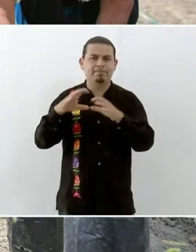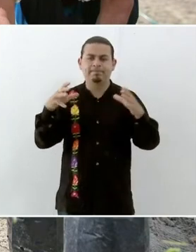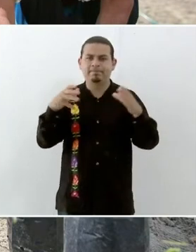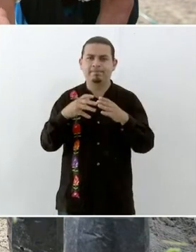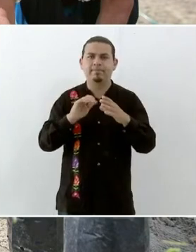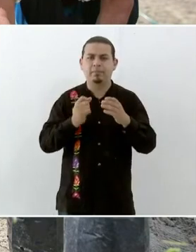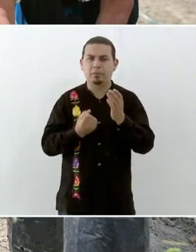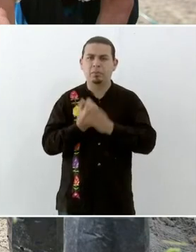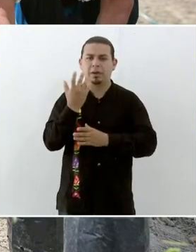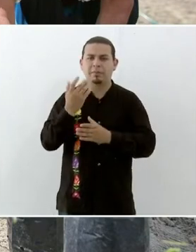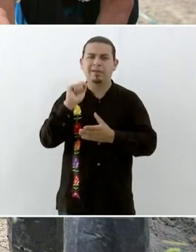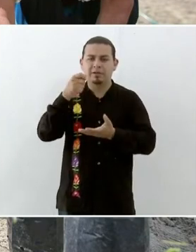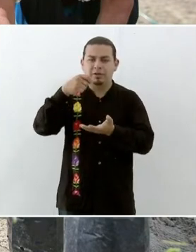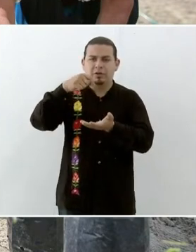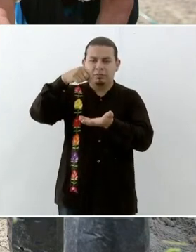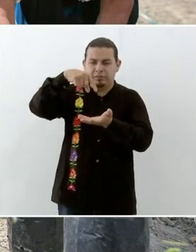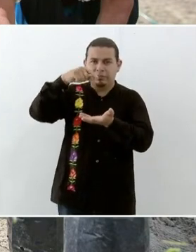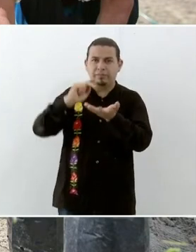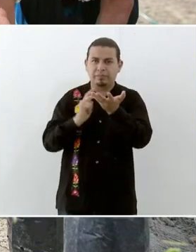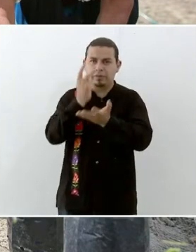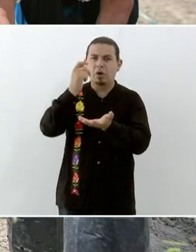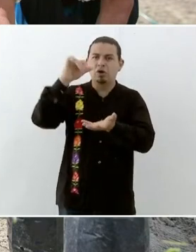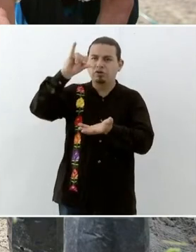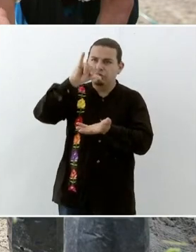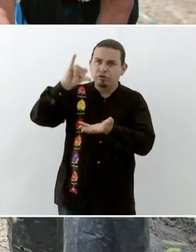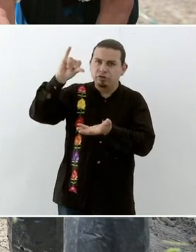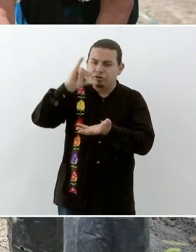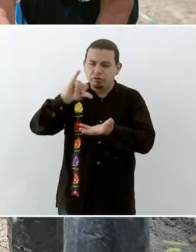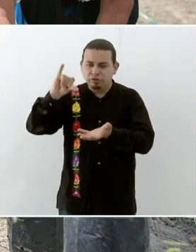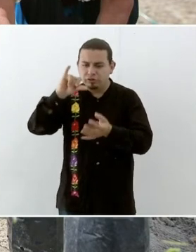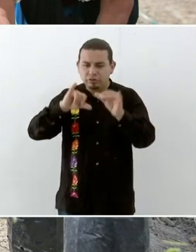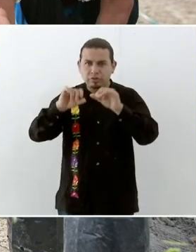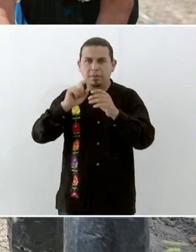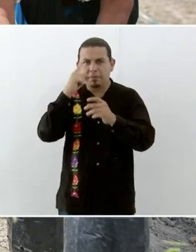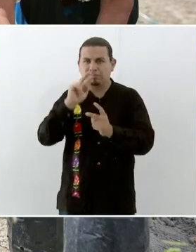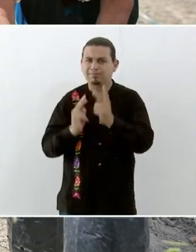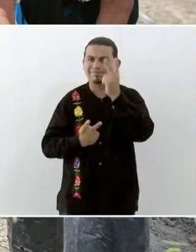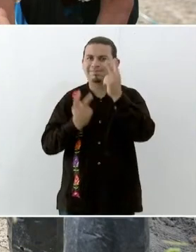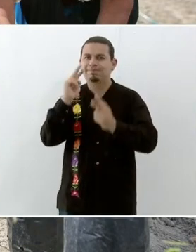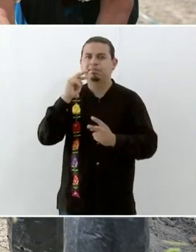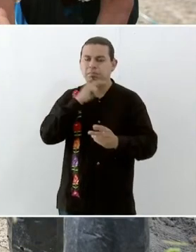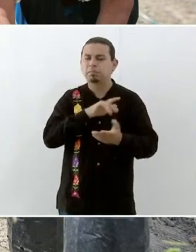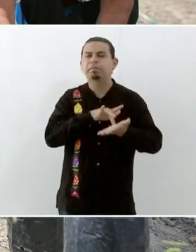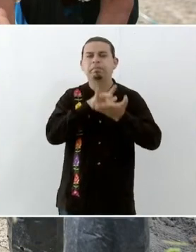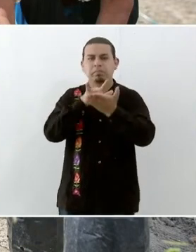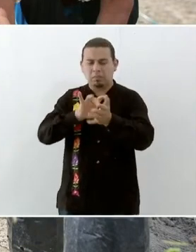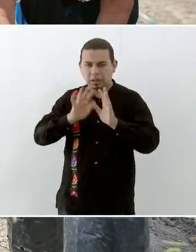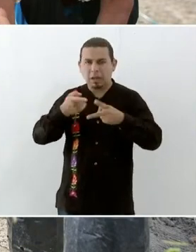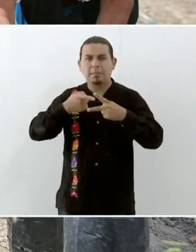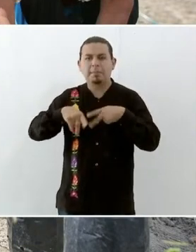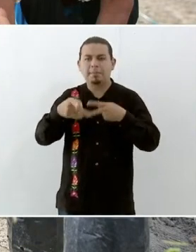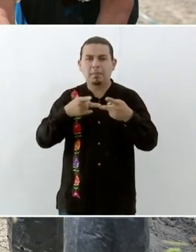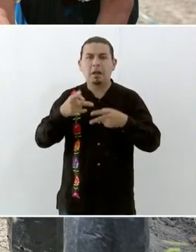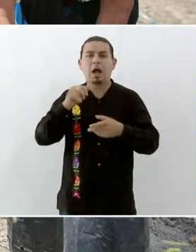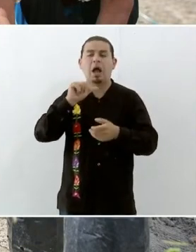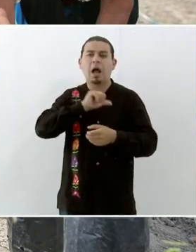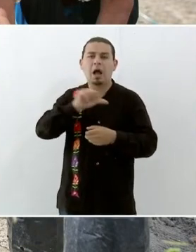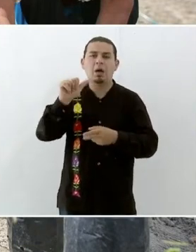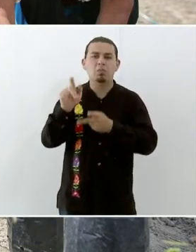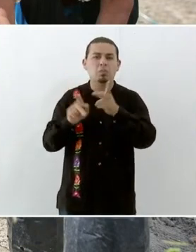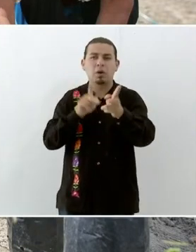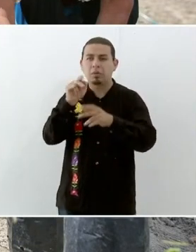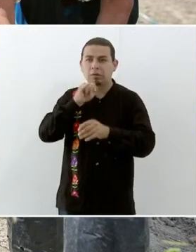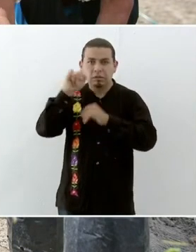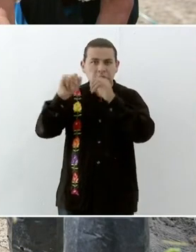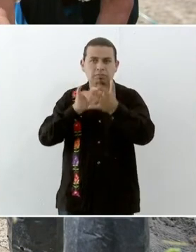programa de fertilizantes, pero esta es la inversión específica que se va a realizar para los municipios que están